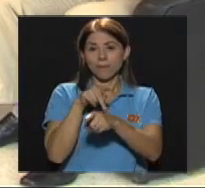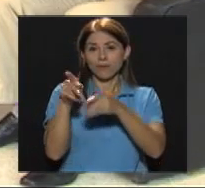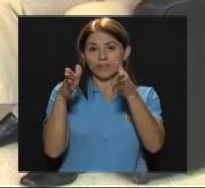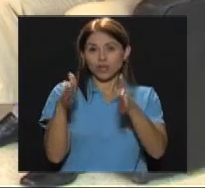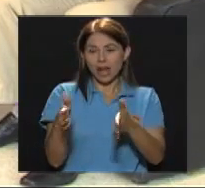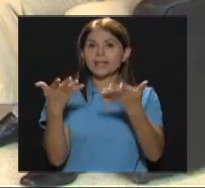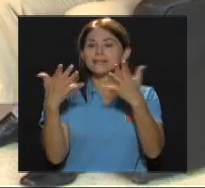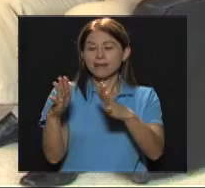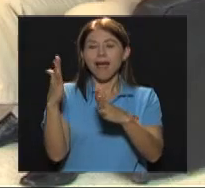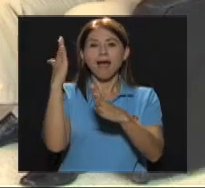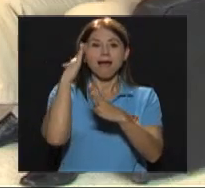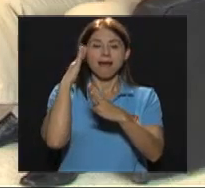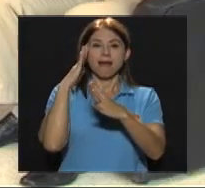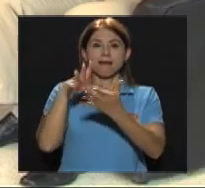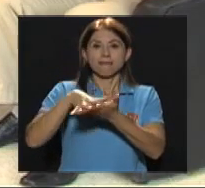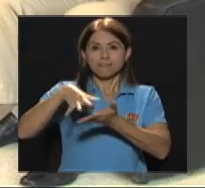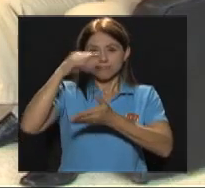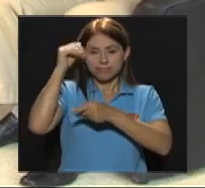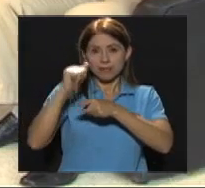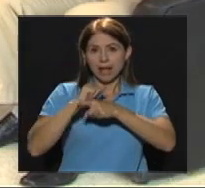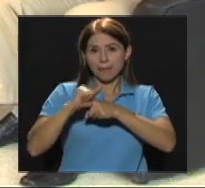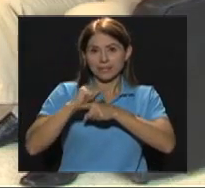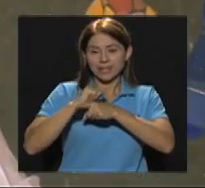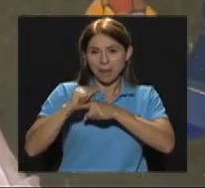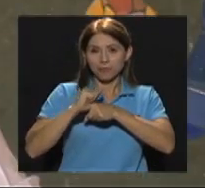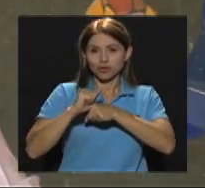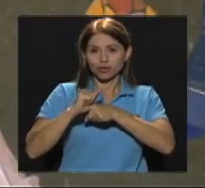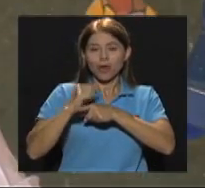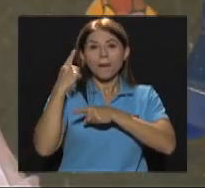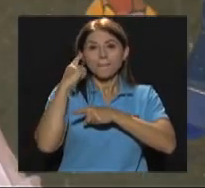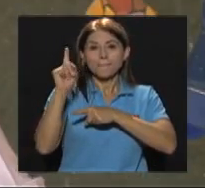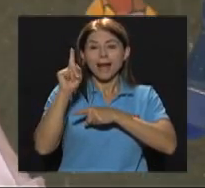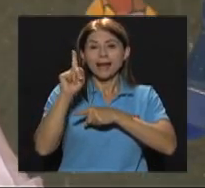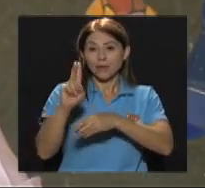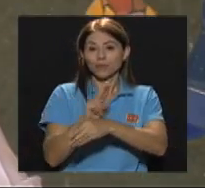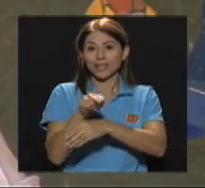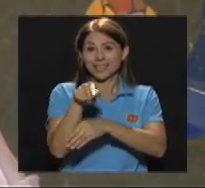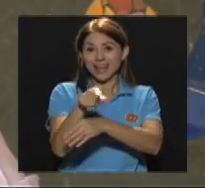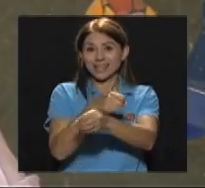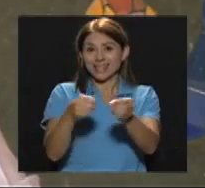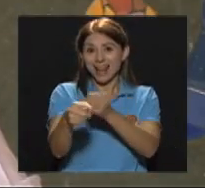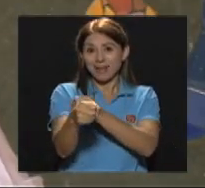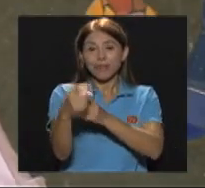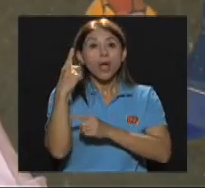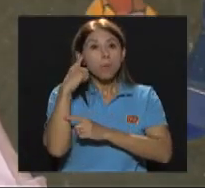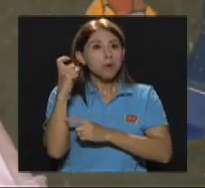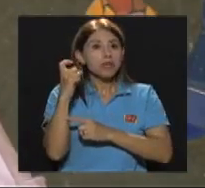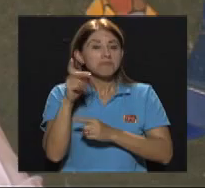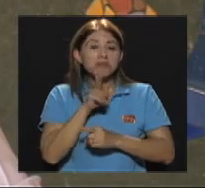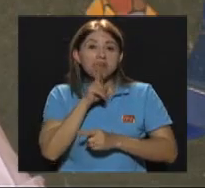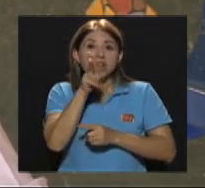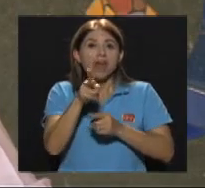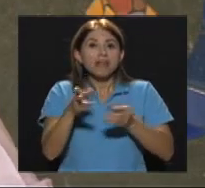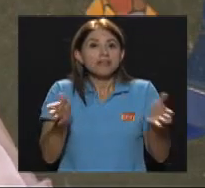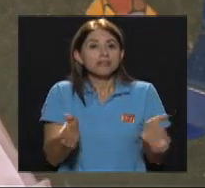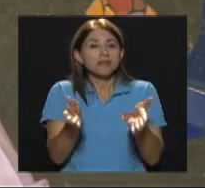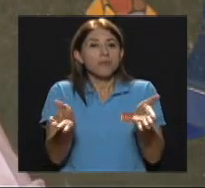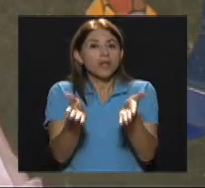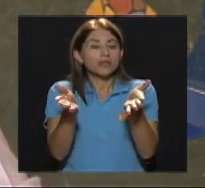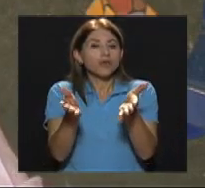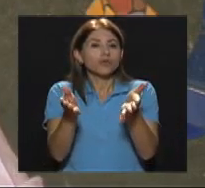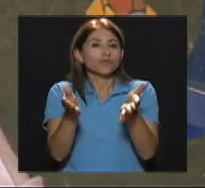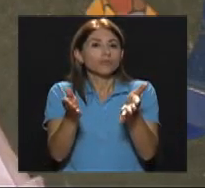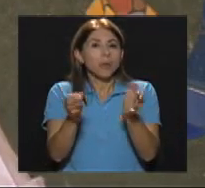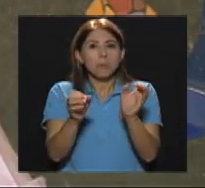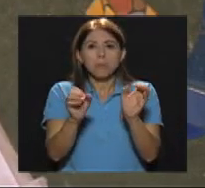capacitamos Para poder utilizar la sala Porque la estimulación como tal Se puede realizar en muchos ambientes A nivel